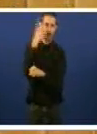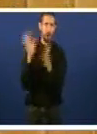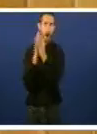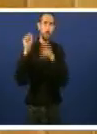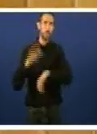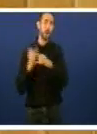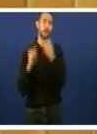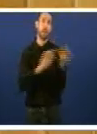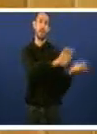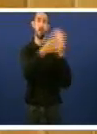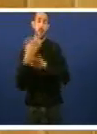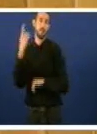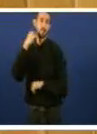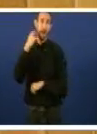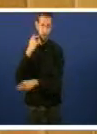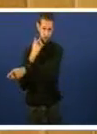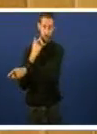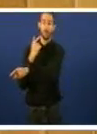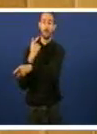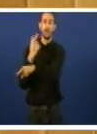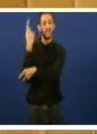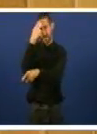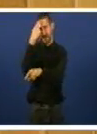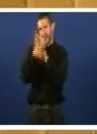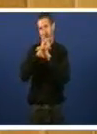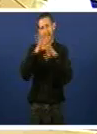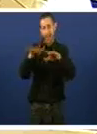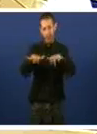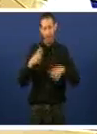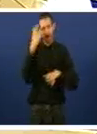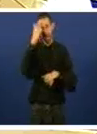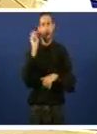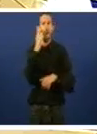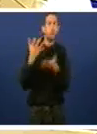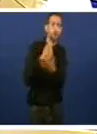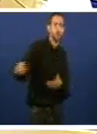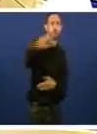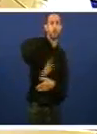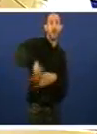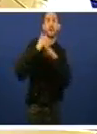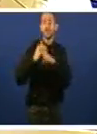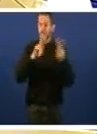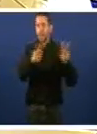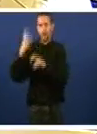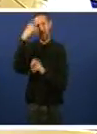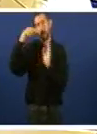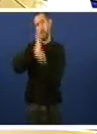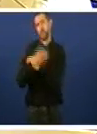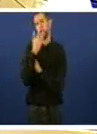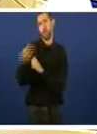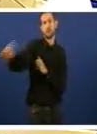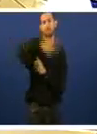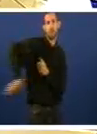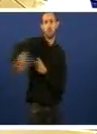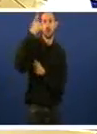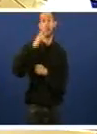ten que saberse, e ten que quedar claro nesta Cámara. O resto da historia, xa non se é conhecido, o resto da historia é